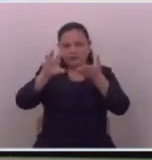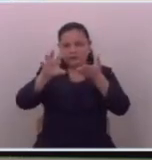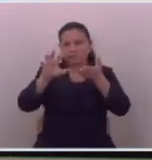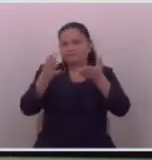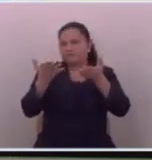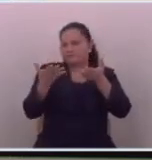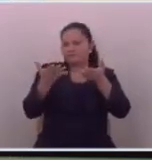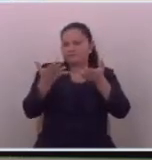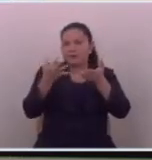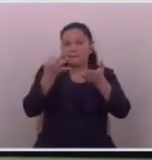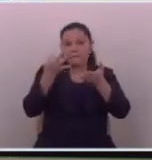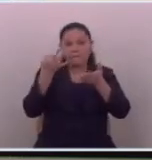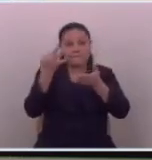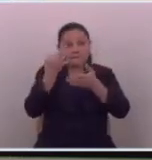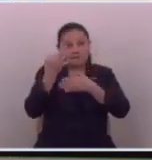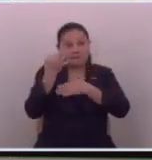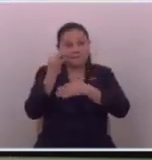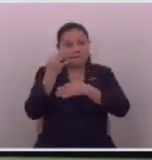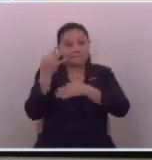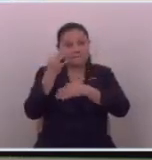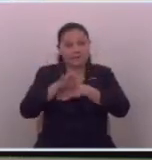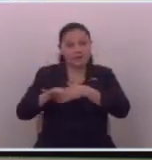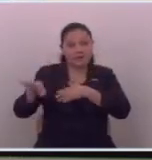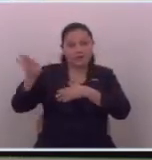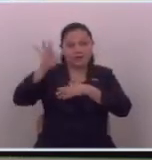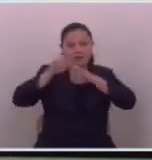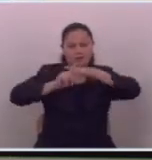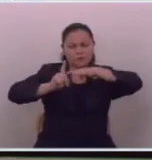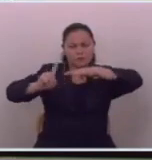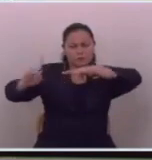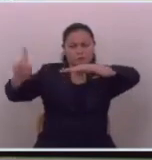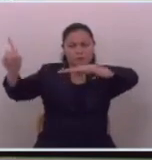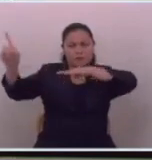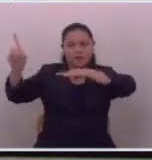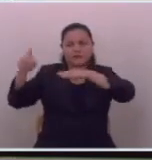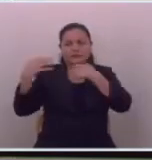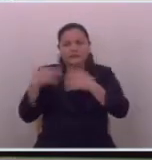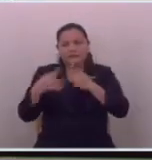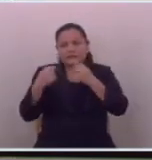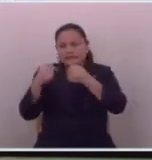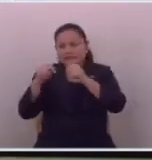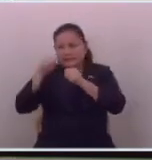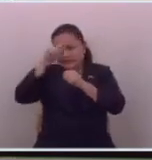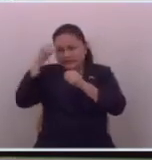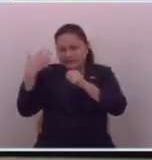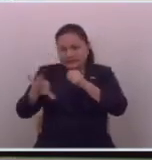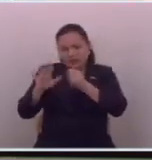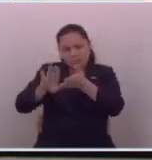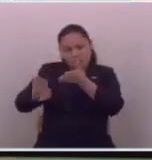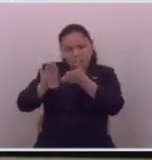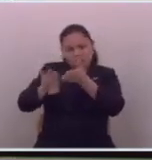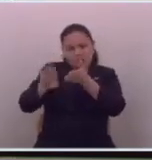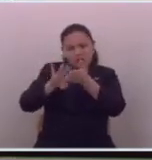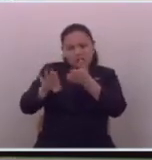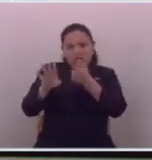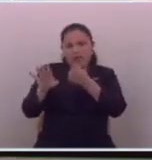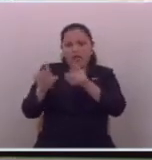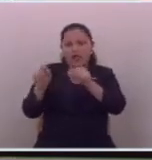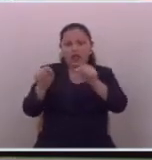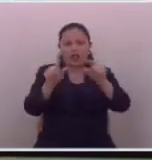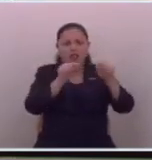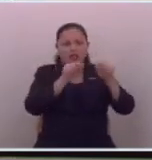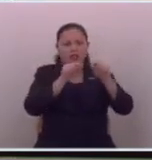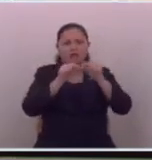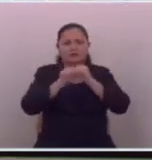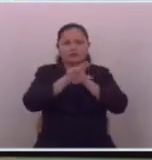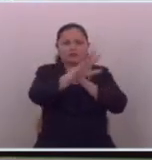entonces mejor agarraron camino y allá tienen que rebuscarse allá les están dando otro sueldito para estar hablando y salir y